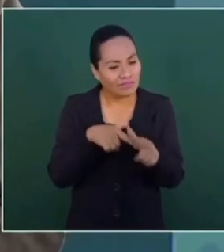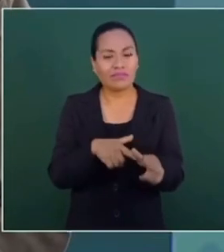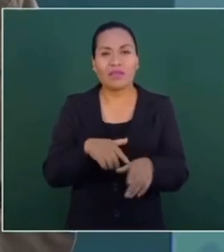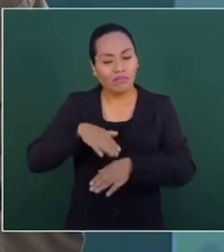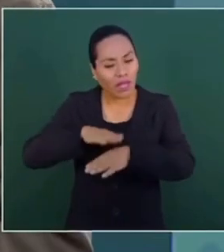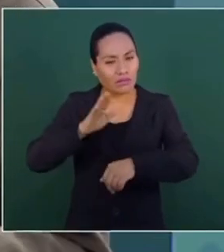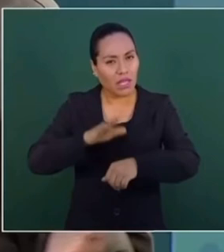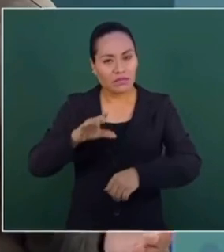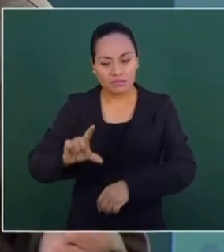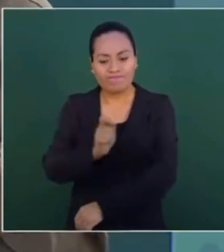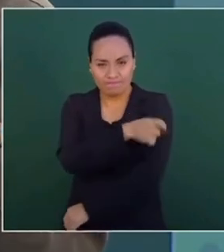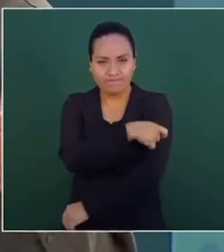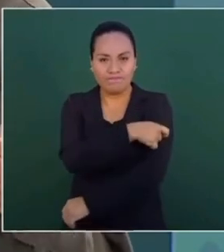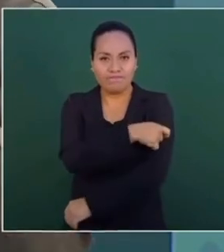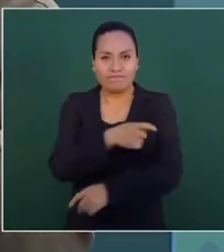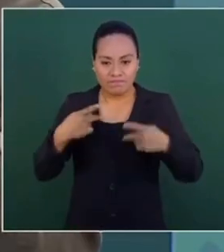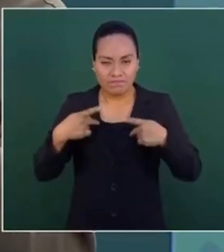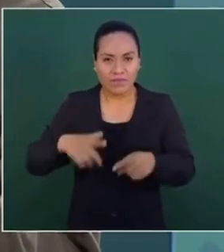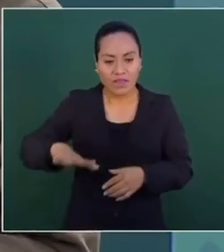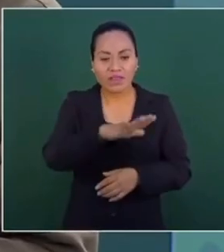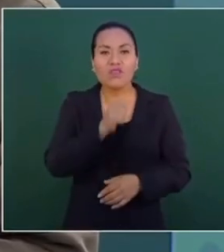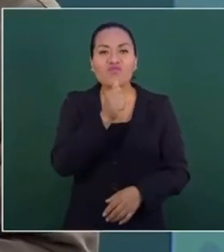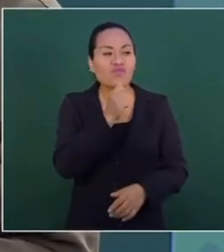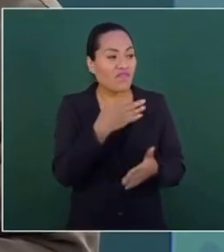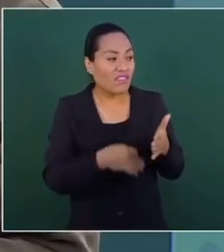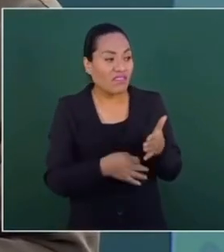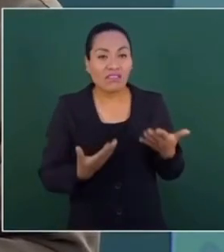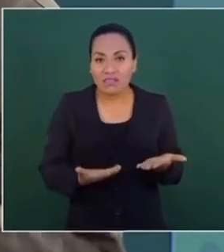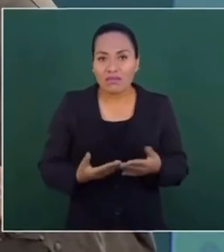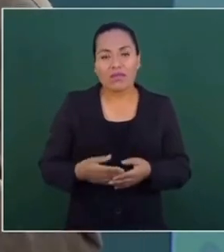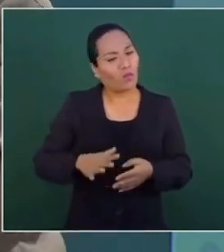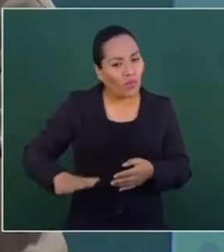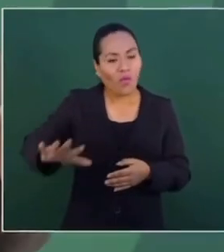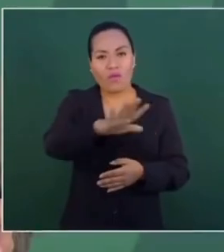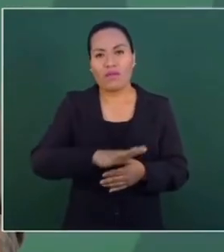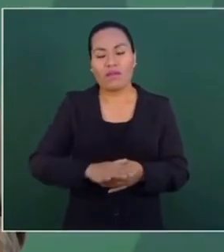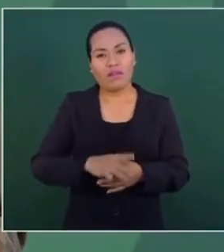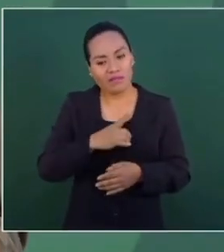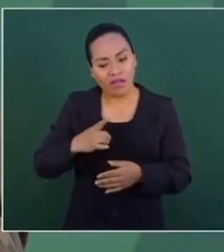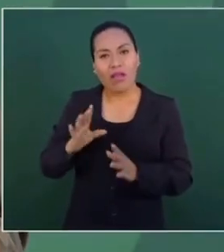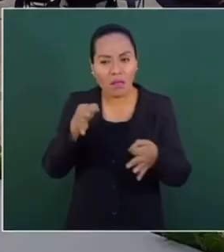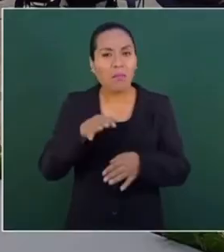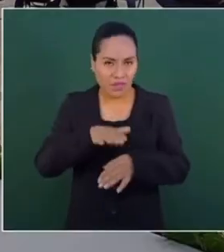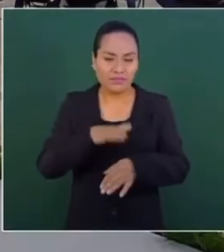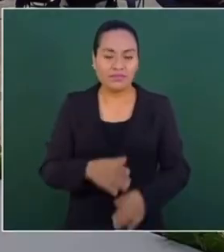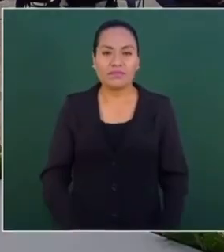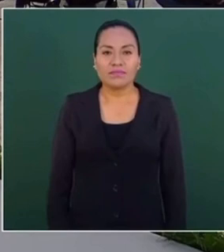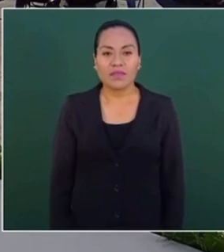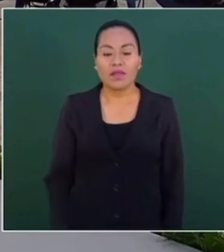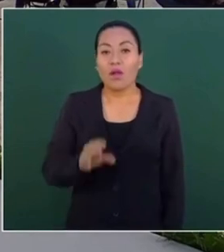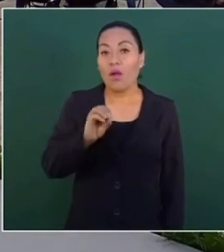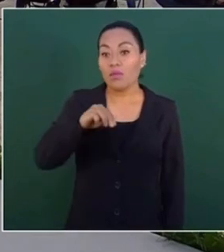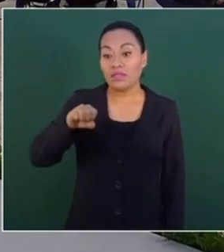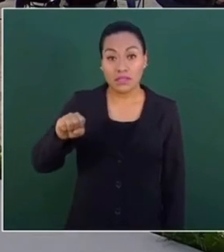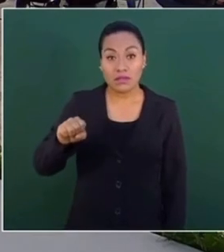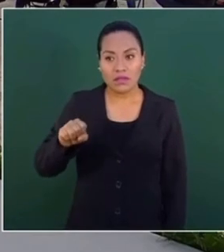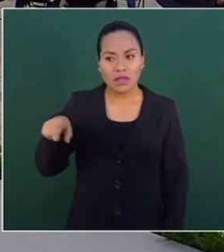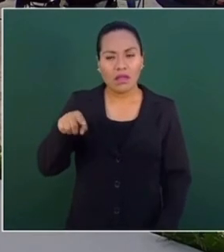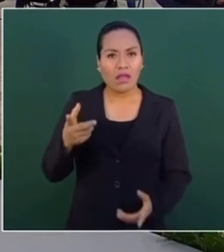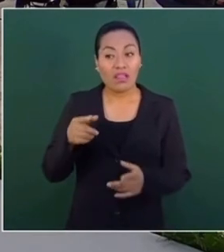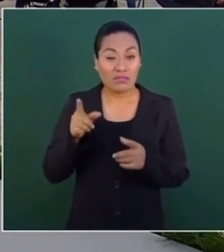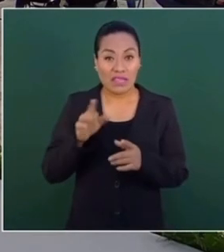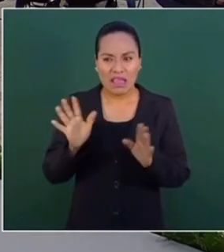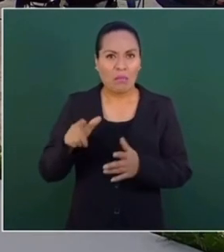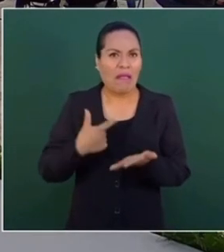vacunando a los que se quedado rezagados. Todos tenemos que vacunarnos. Si bien dice la OMS, no hay certeza de que sea más